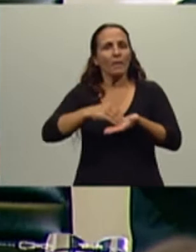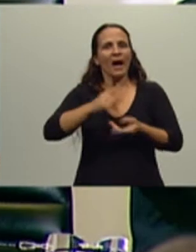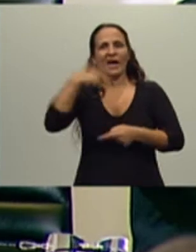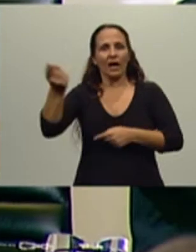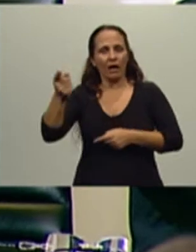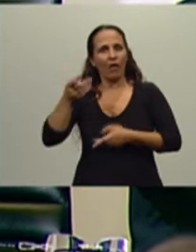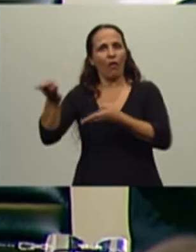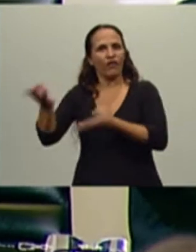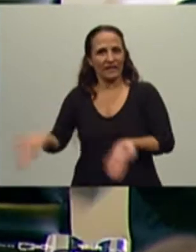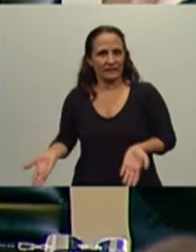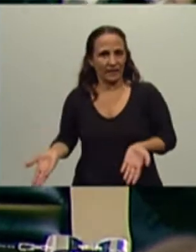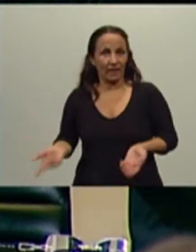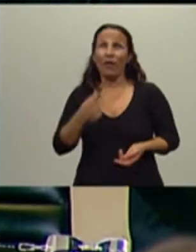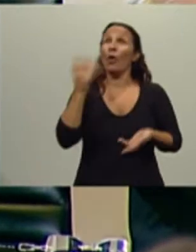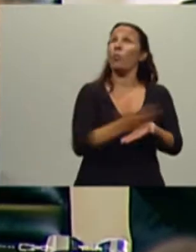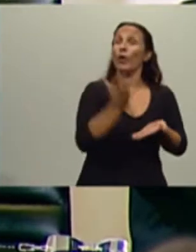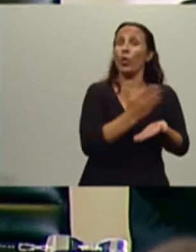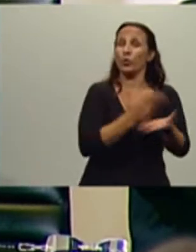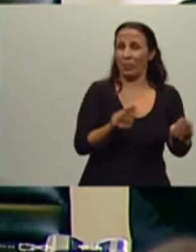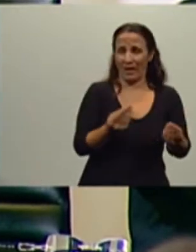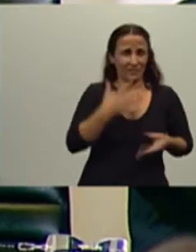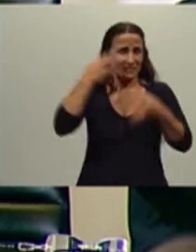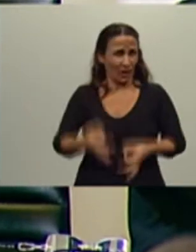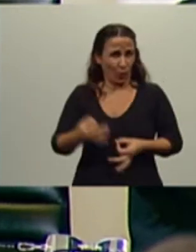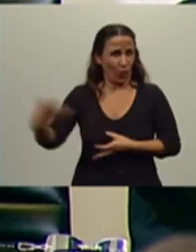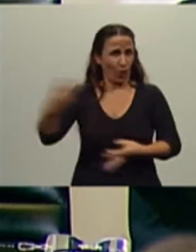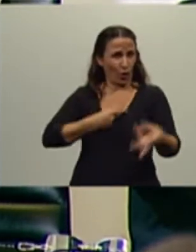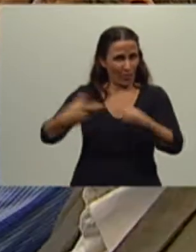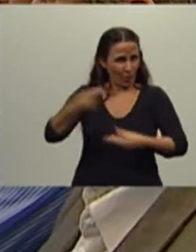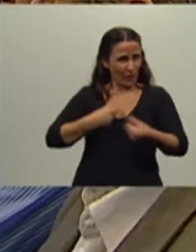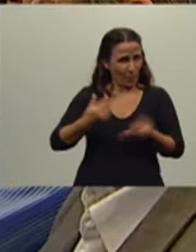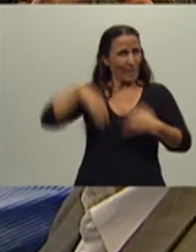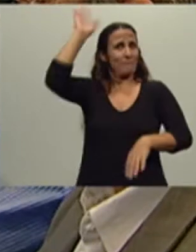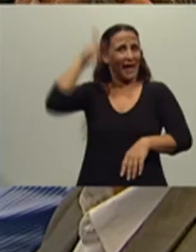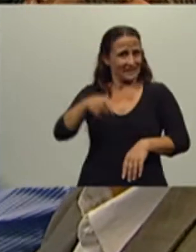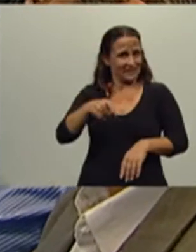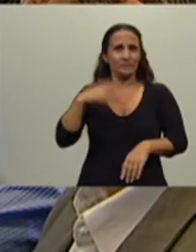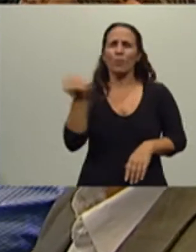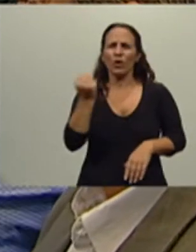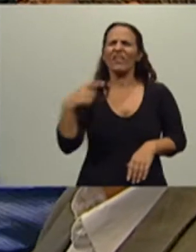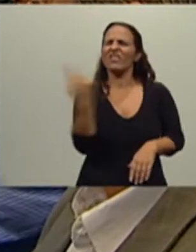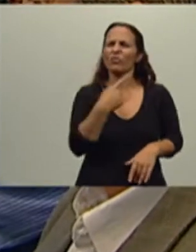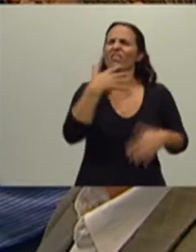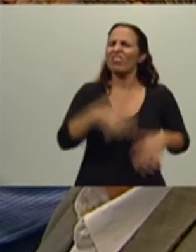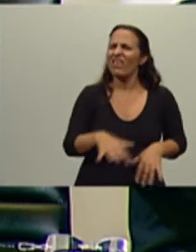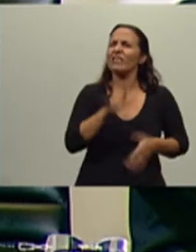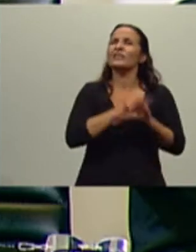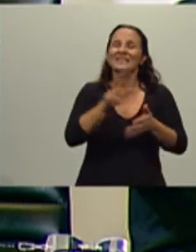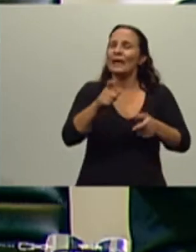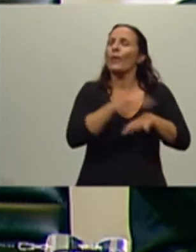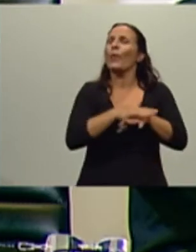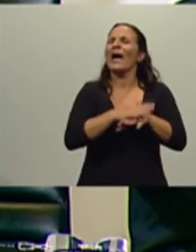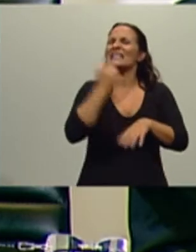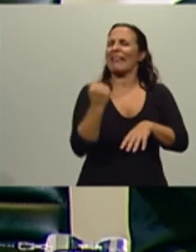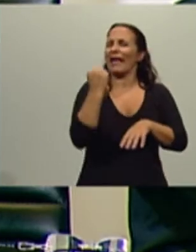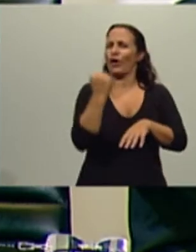producir más si necesariamente le van a venir a comprar más. Por eso es importante entender estos fundamentos de la economía, de la